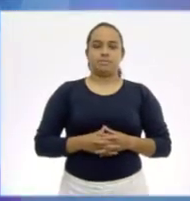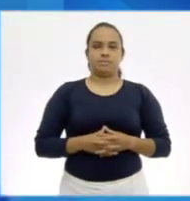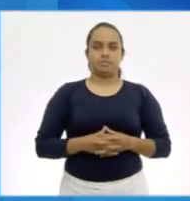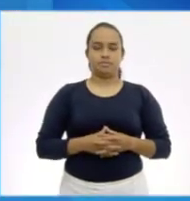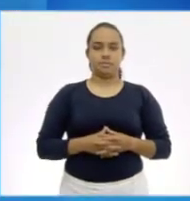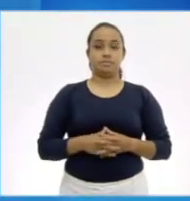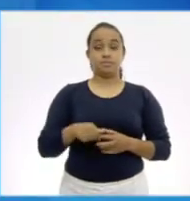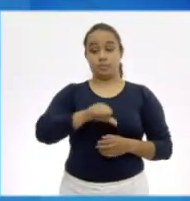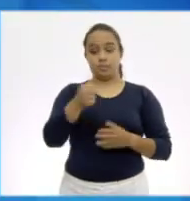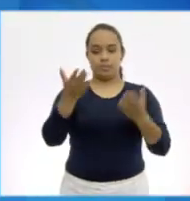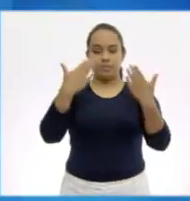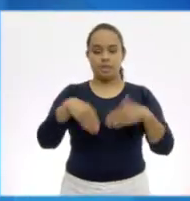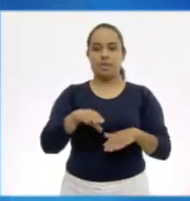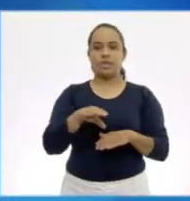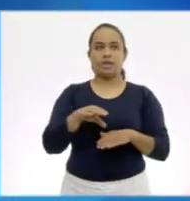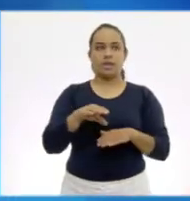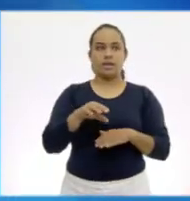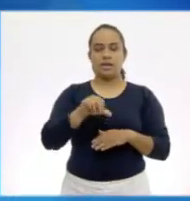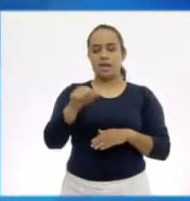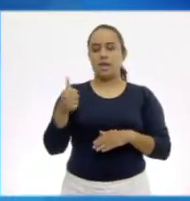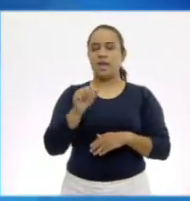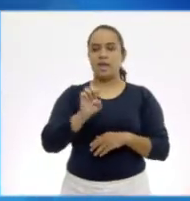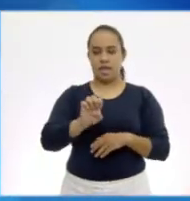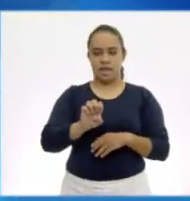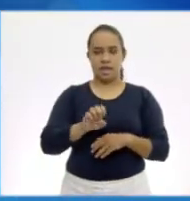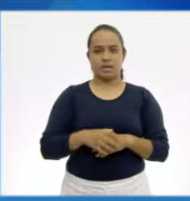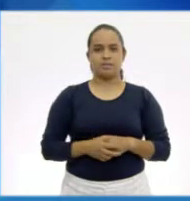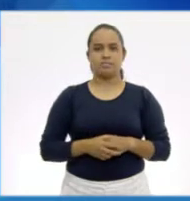Vamos con el inciso E.